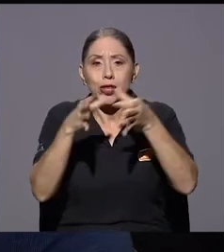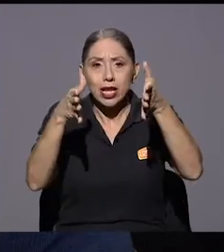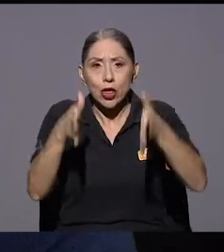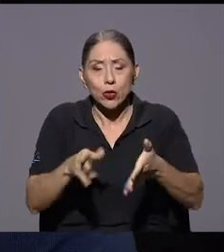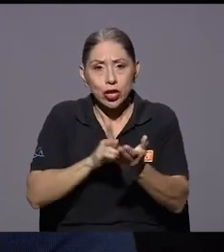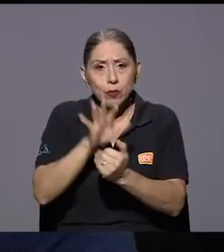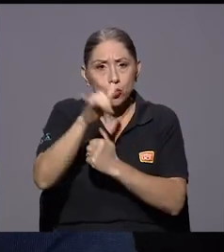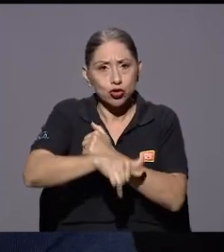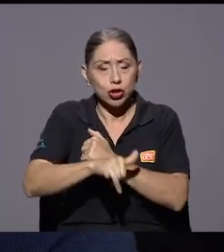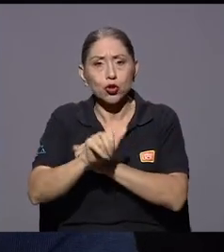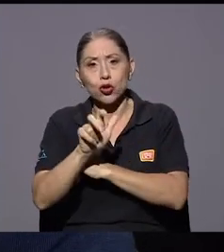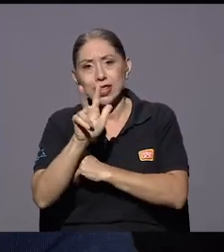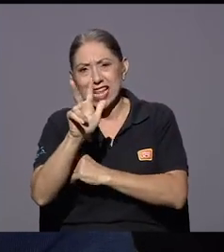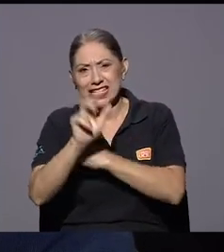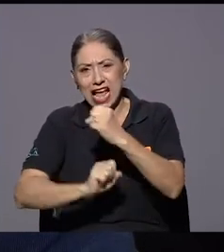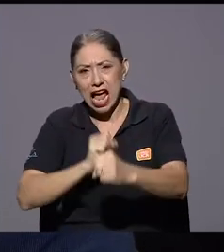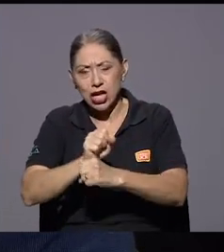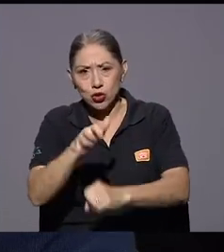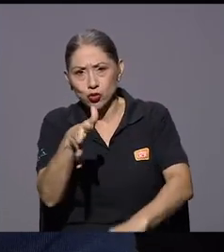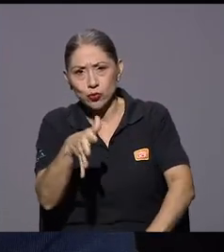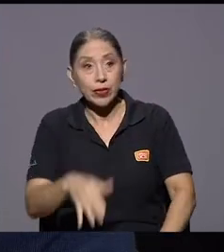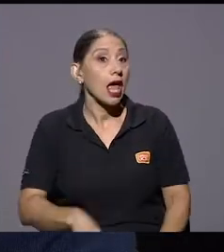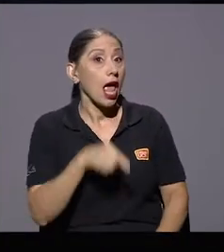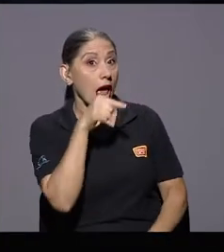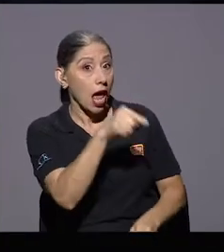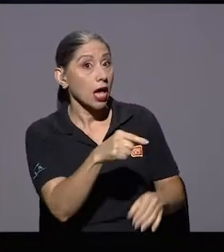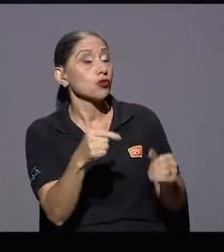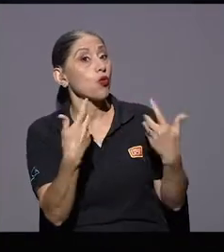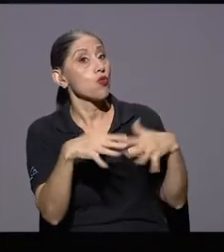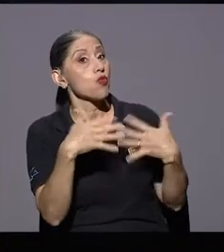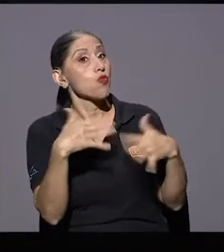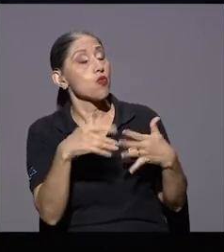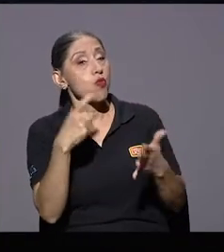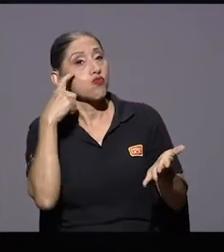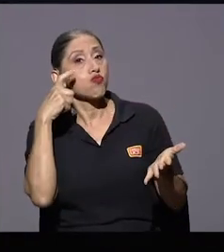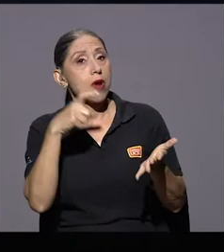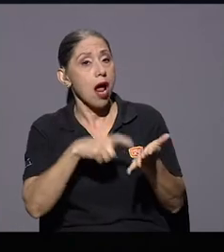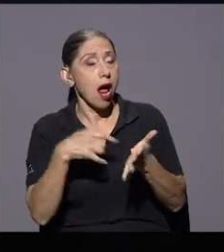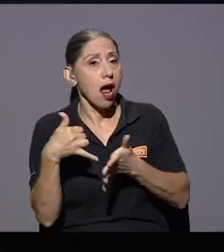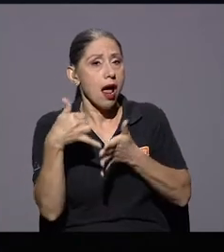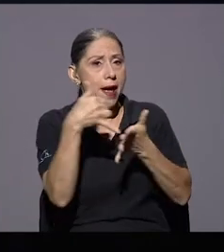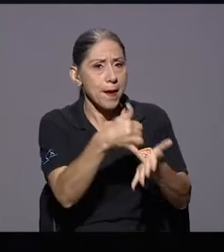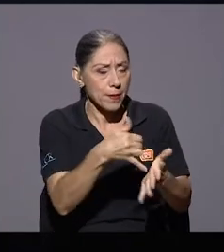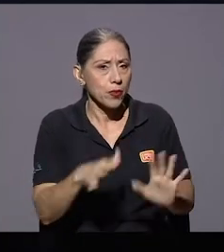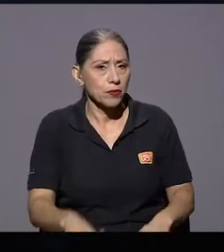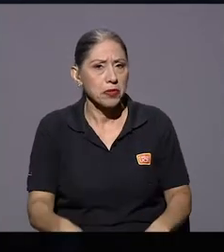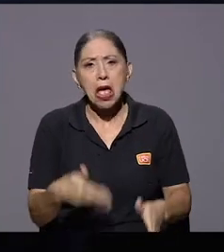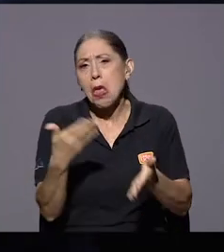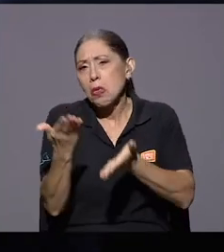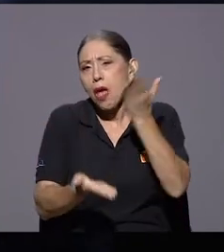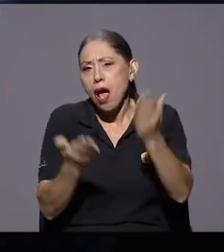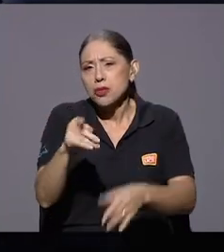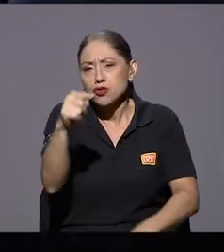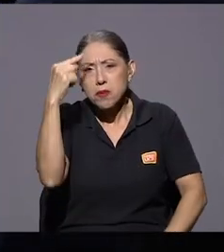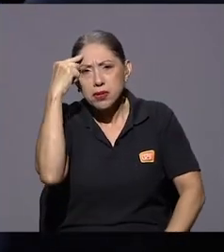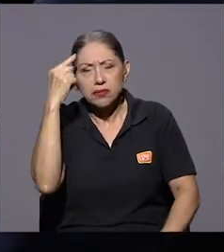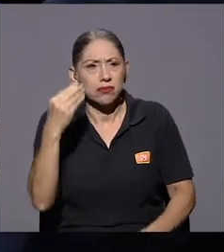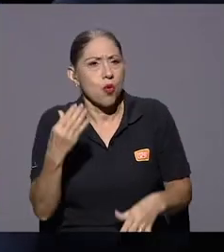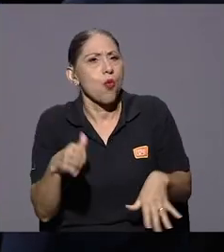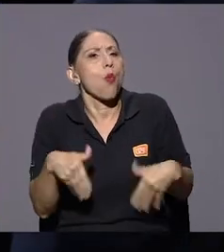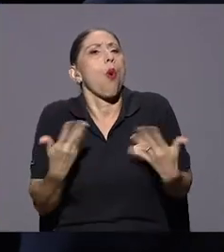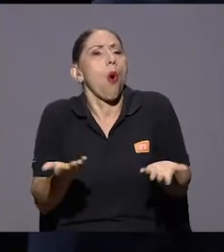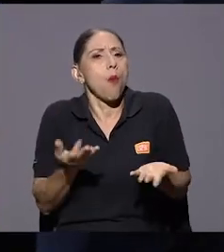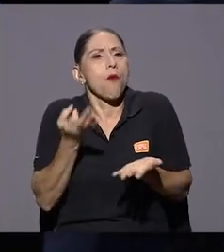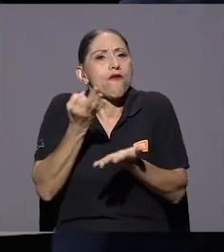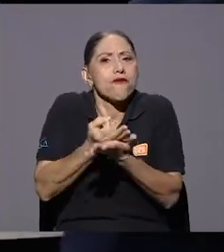tres años un poquito más eso fue lo que les mereció el premio también Gustavo y que creo que es muy valioso cualquiera podría pensar ¿y cómo uno